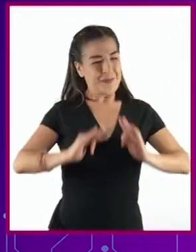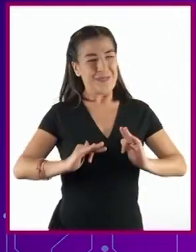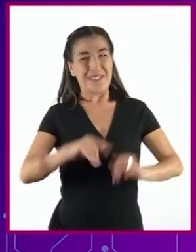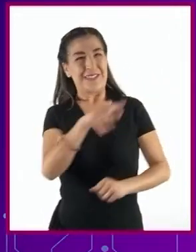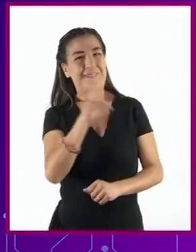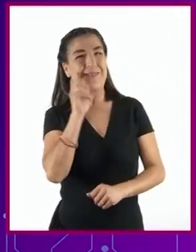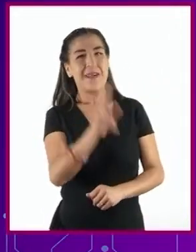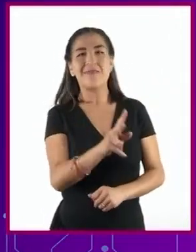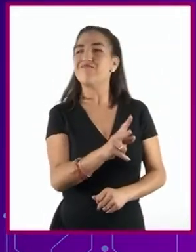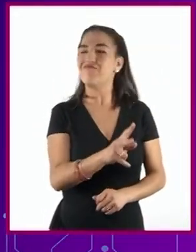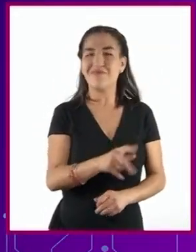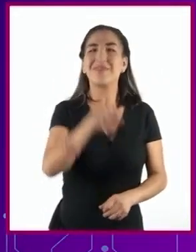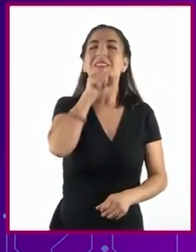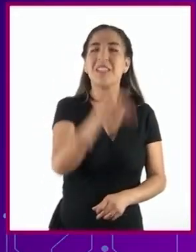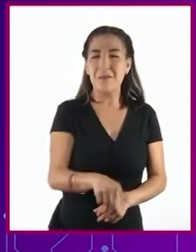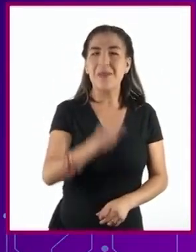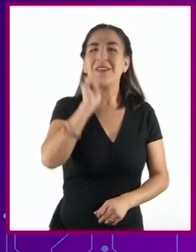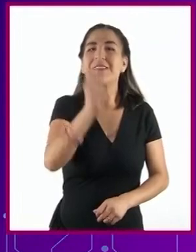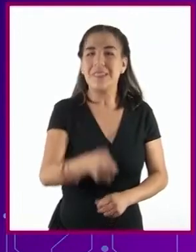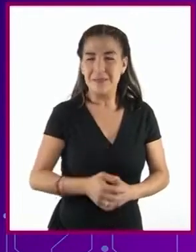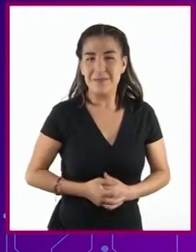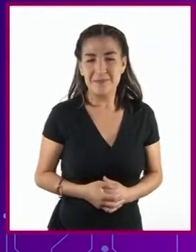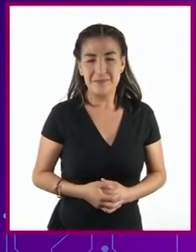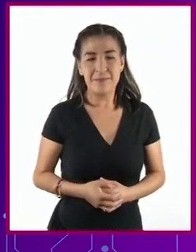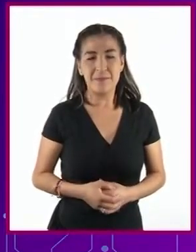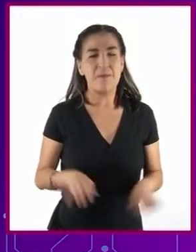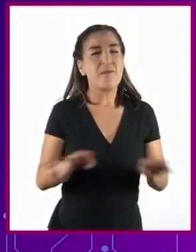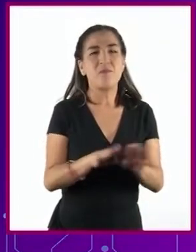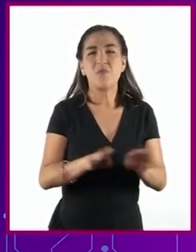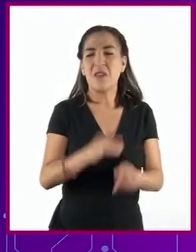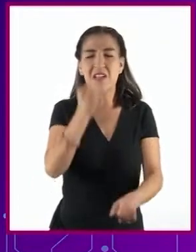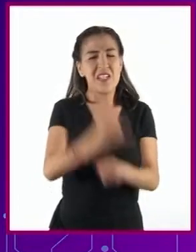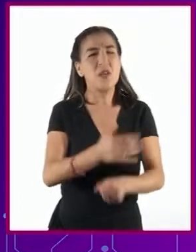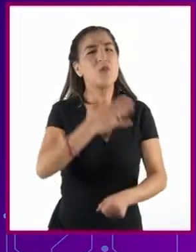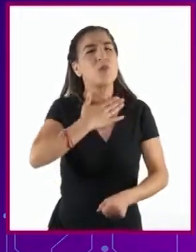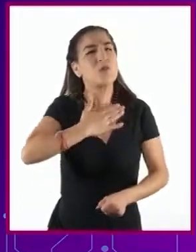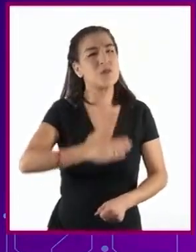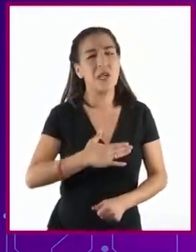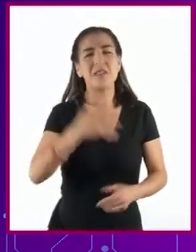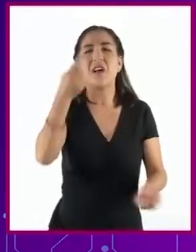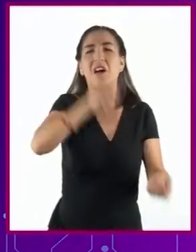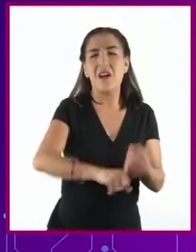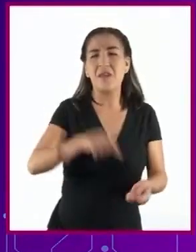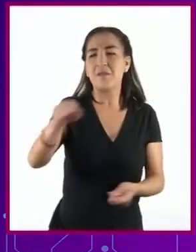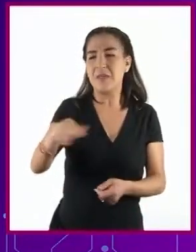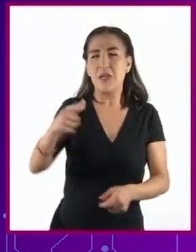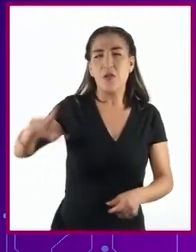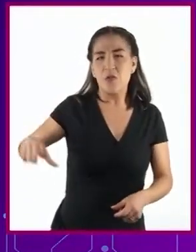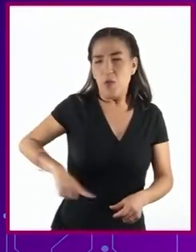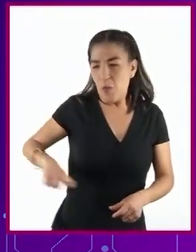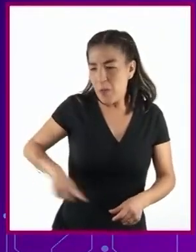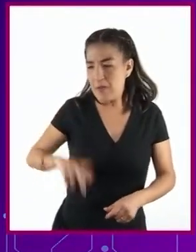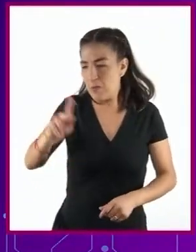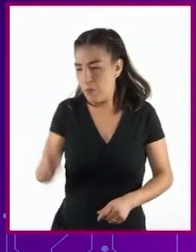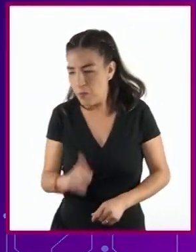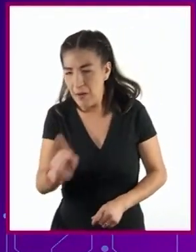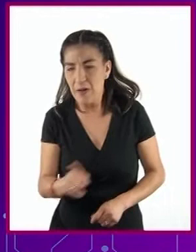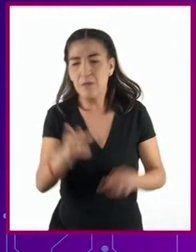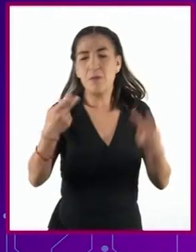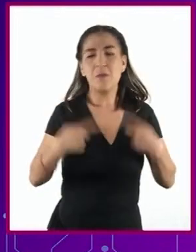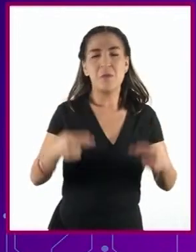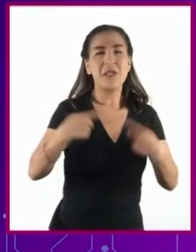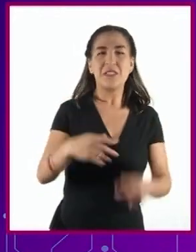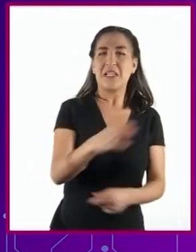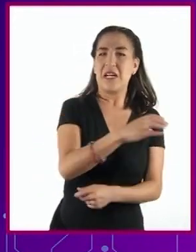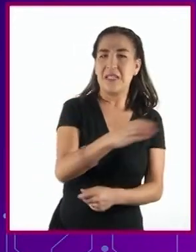recibe además el impacto de injusticias contra sectores rurales o contra campesinos o